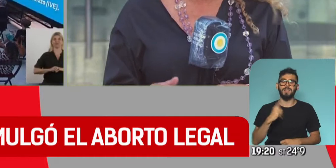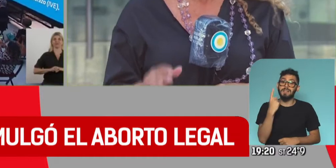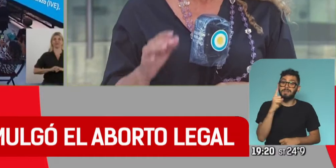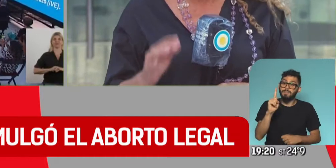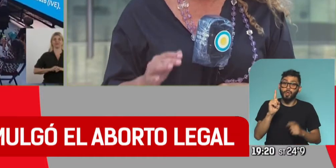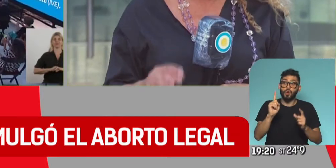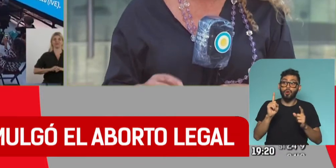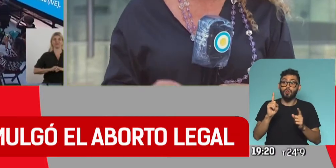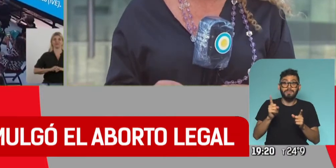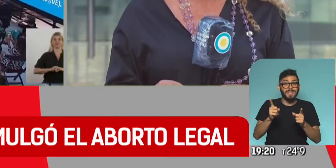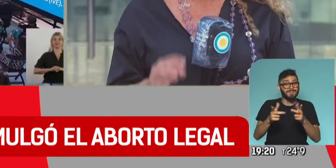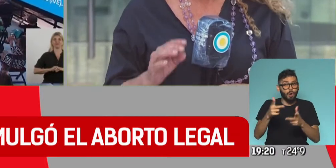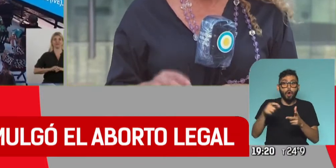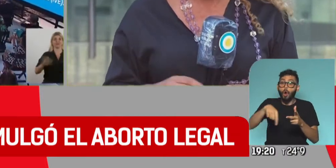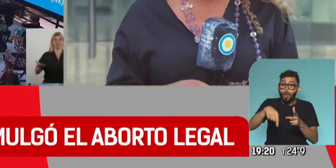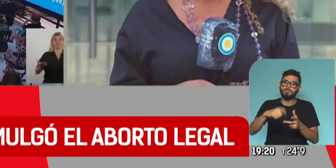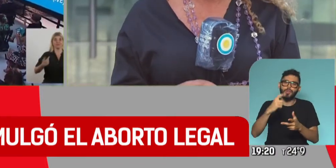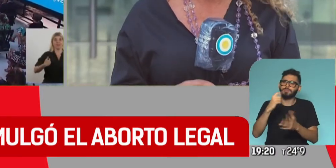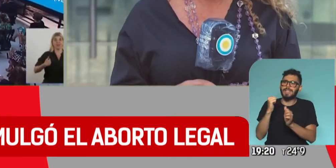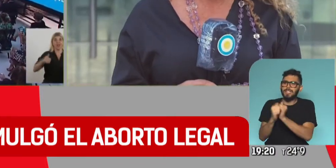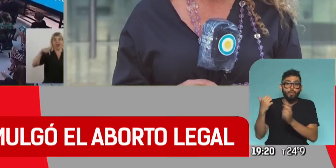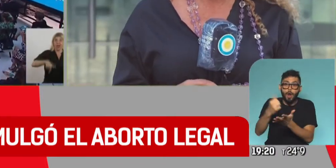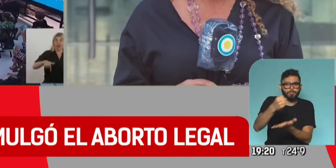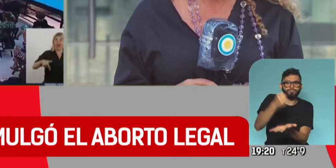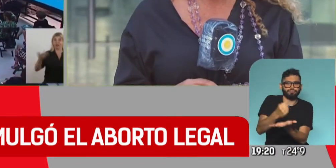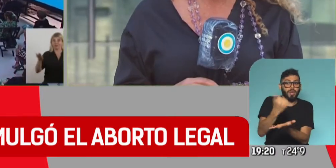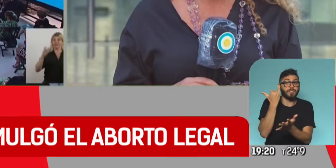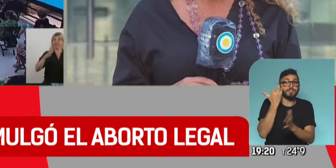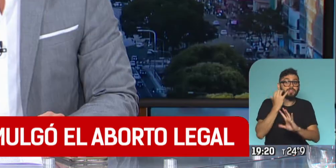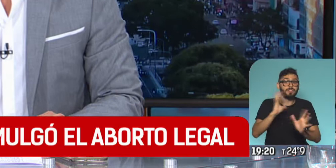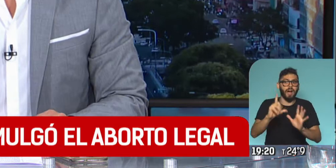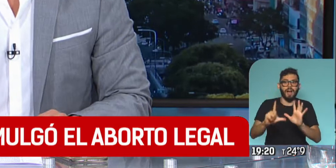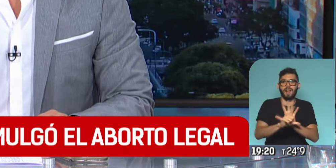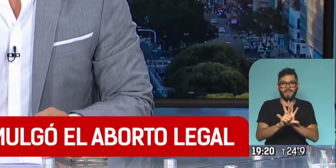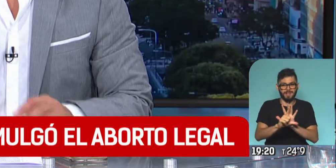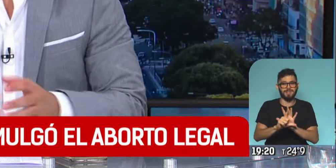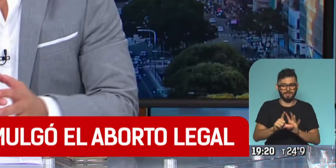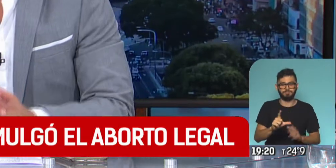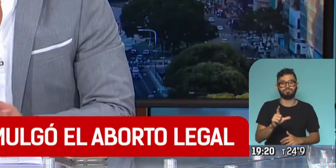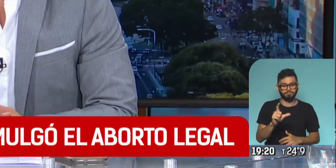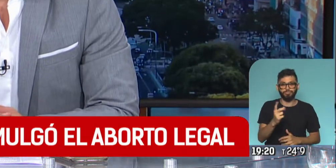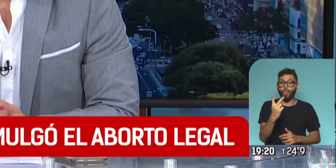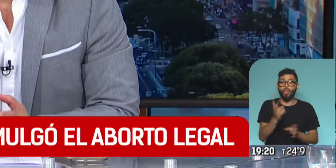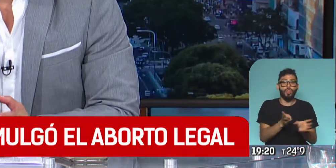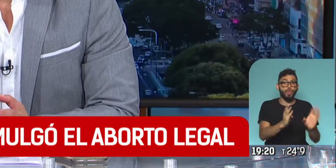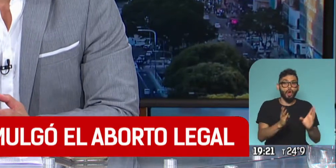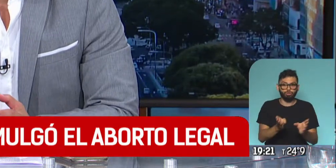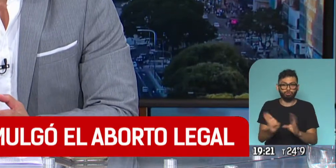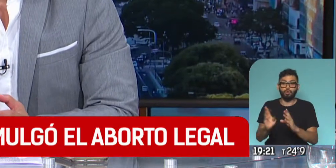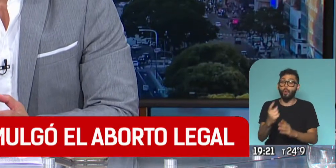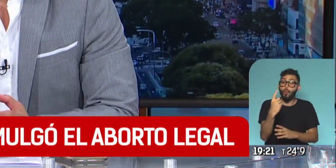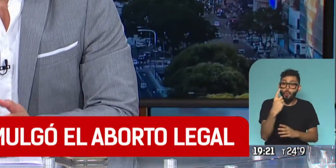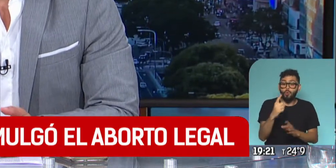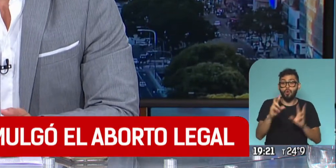decía, estamos haciendo historia, ya es ley. Está claro, así es, son esos dos caminos que se abren, la legalidad